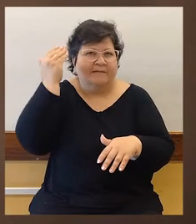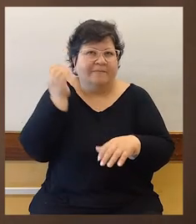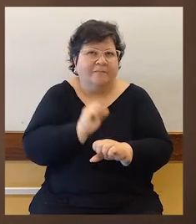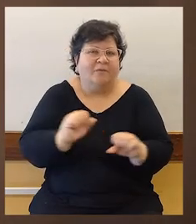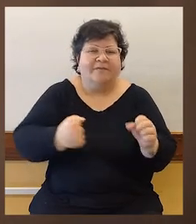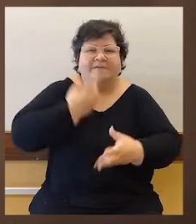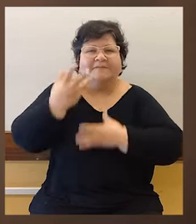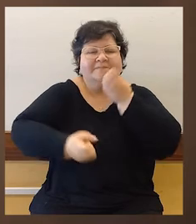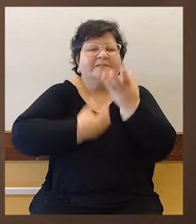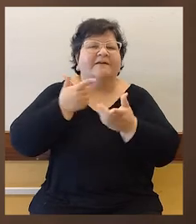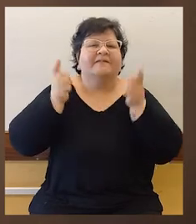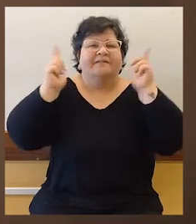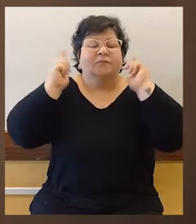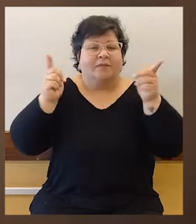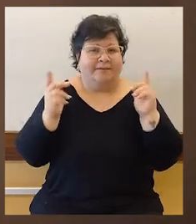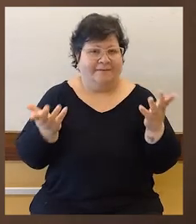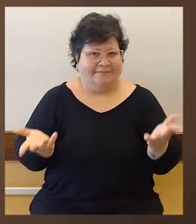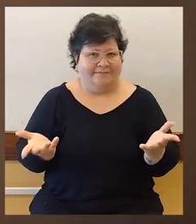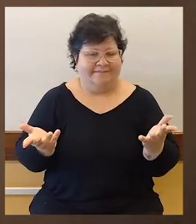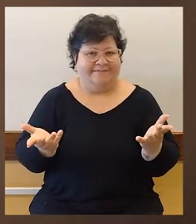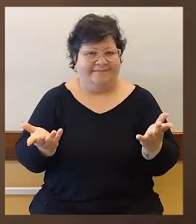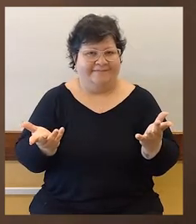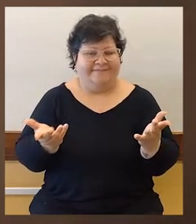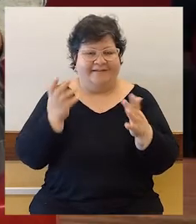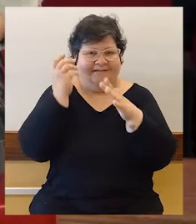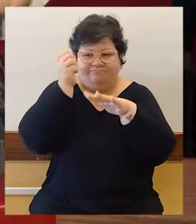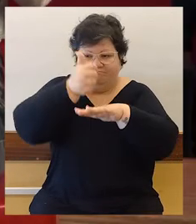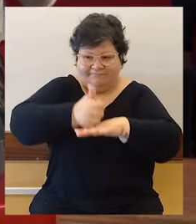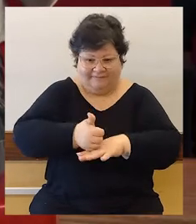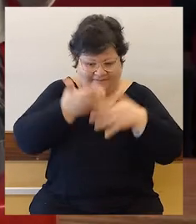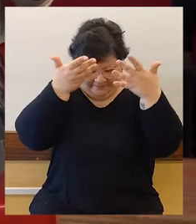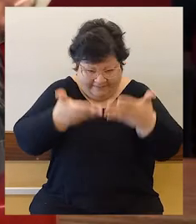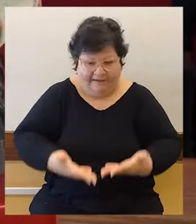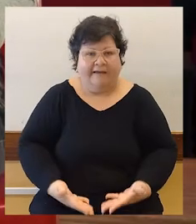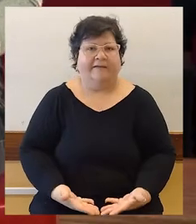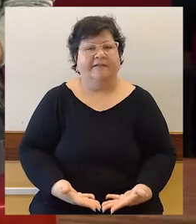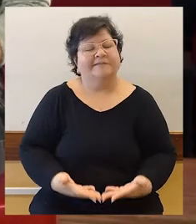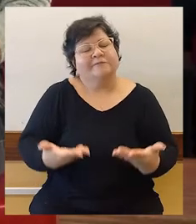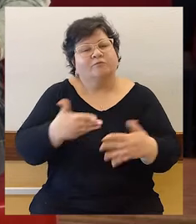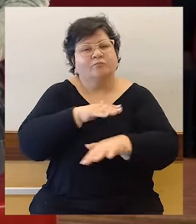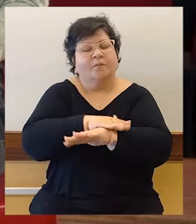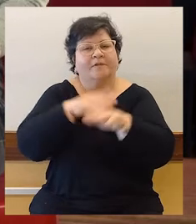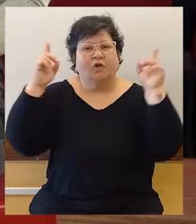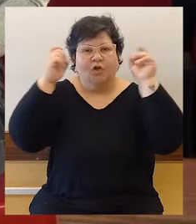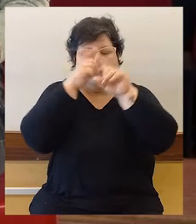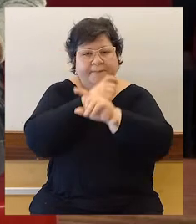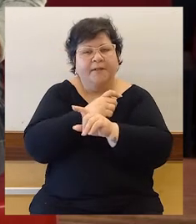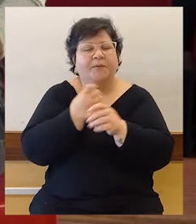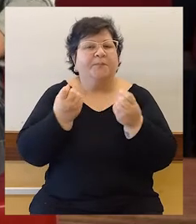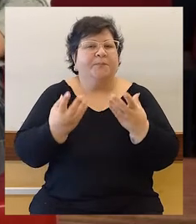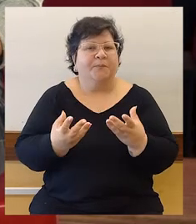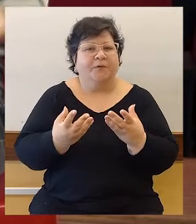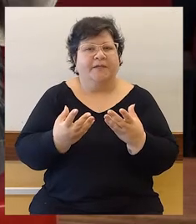y poder disfrutar del estar aquí, ¿no? Que nada, que es un momento bastante complejo porque, bueno, hay